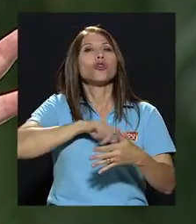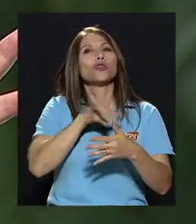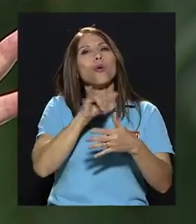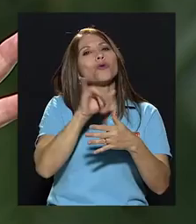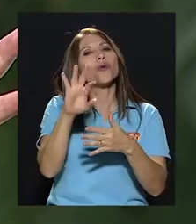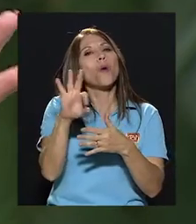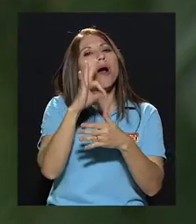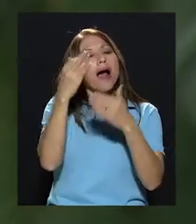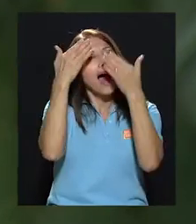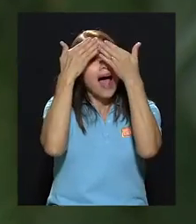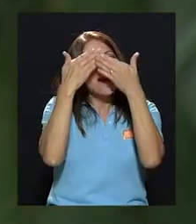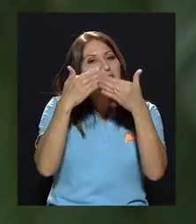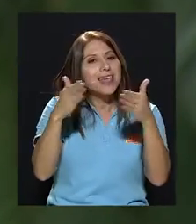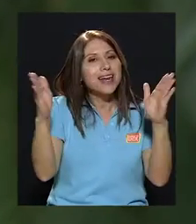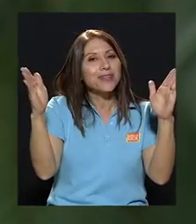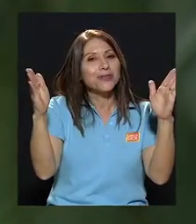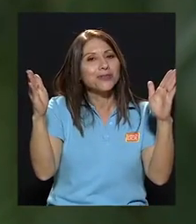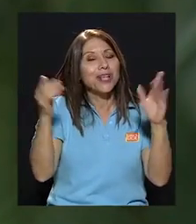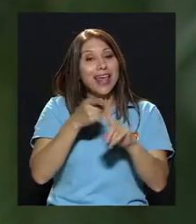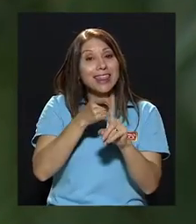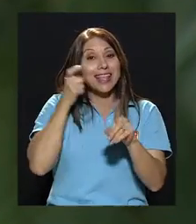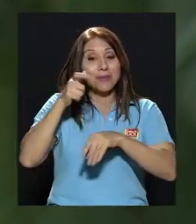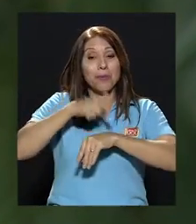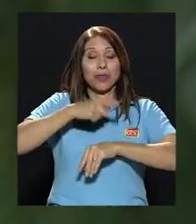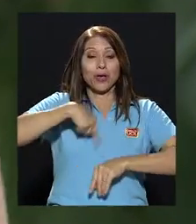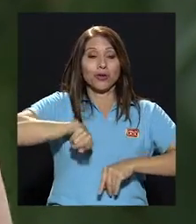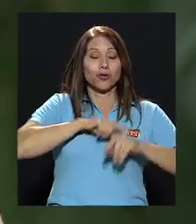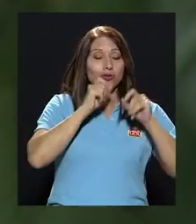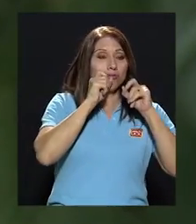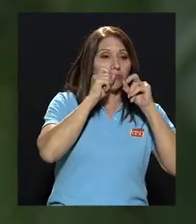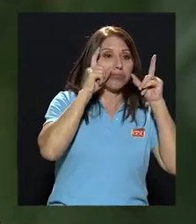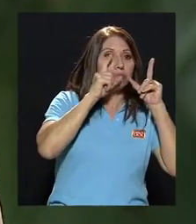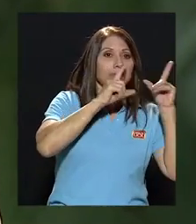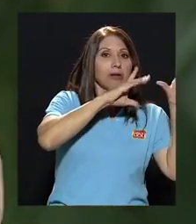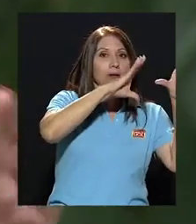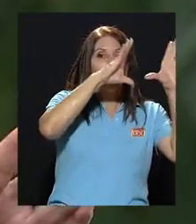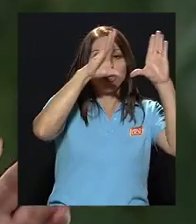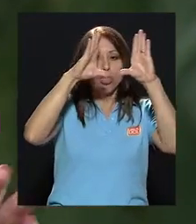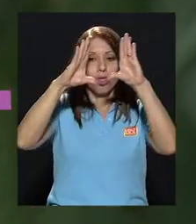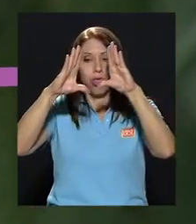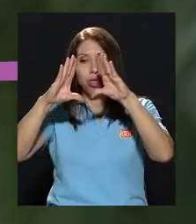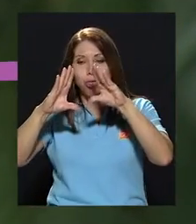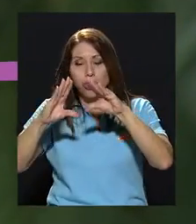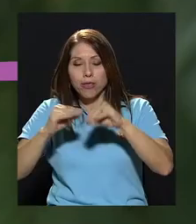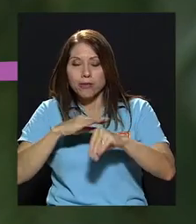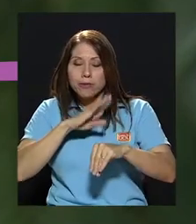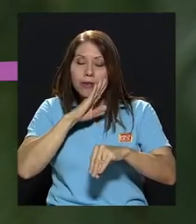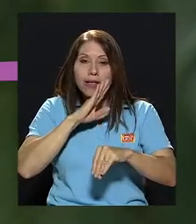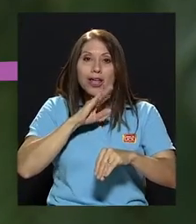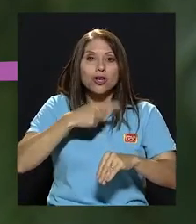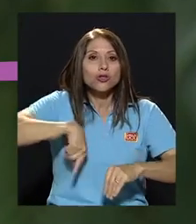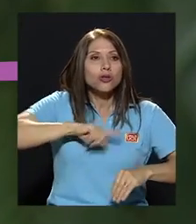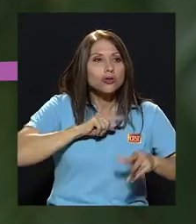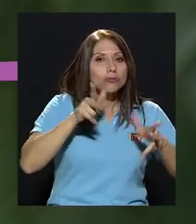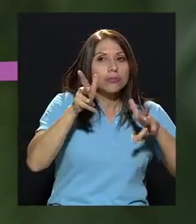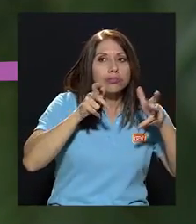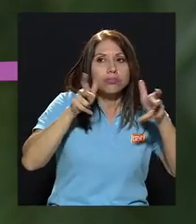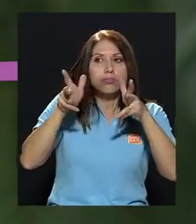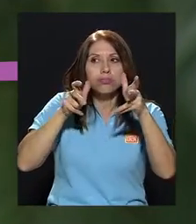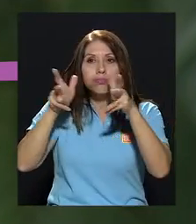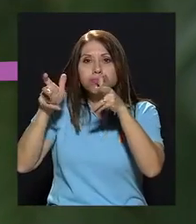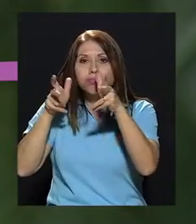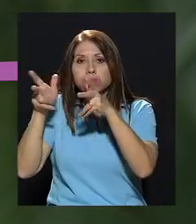abiertos. Entonces estamos, como les dije, desde que nos levantamos hasta en la noche, percibiendo estímulos que